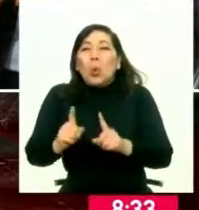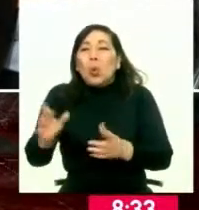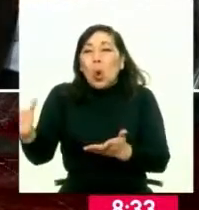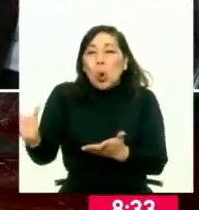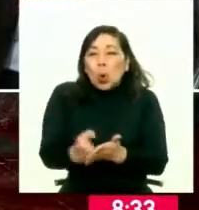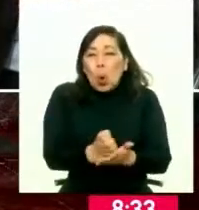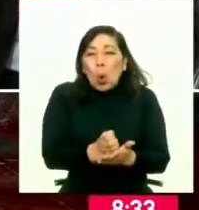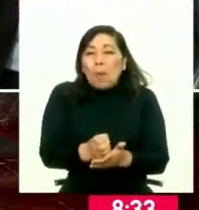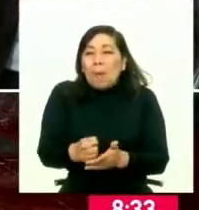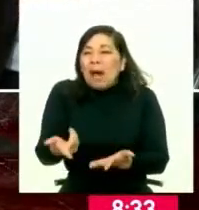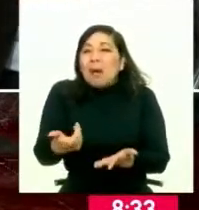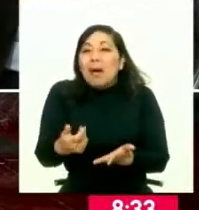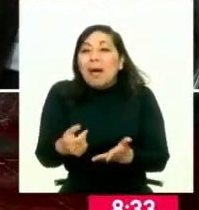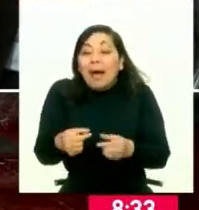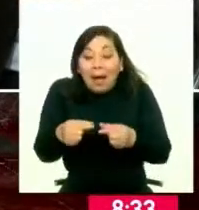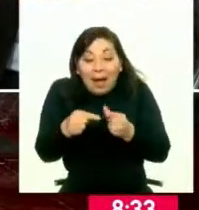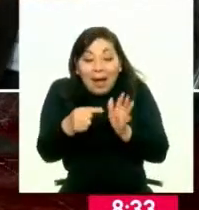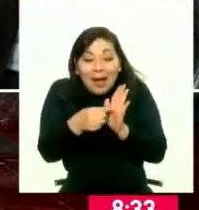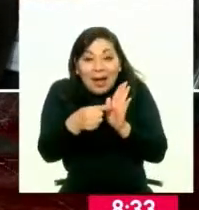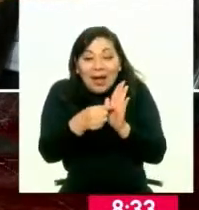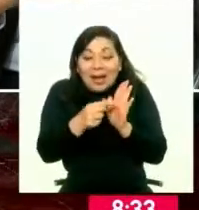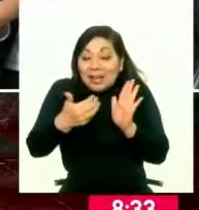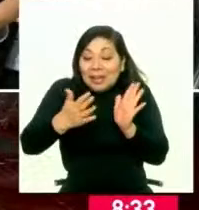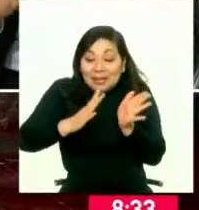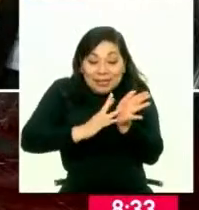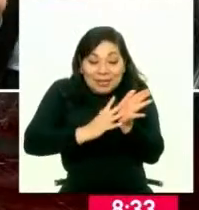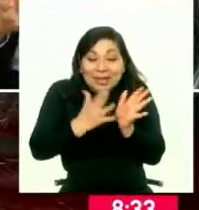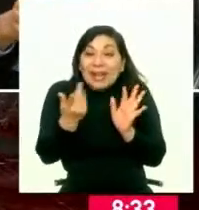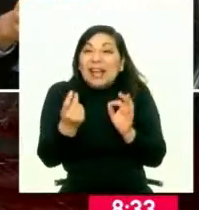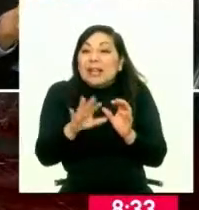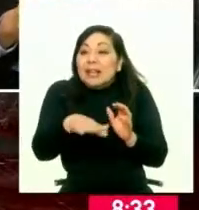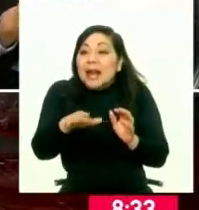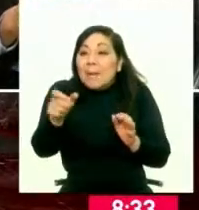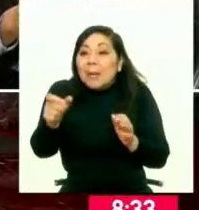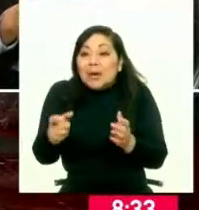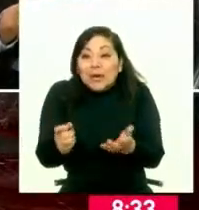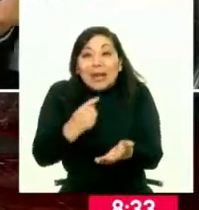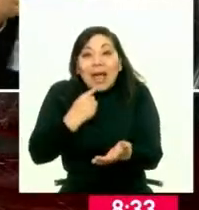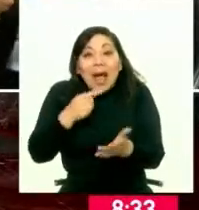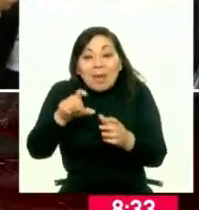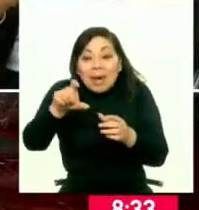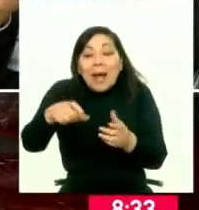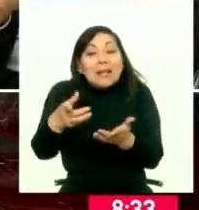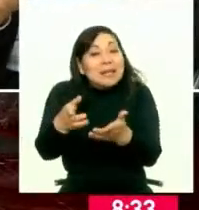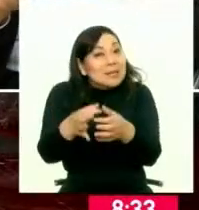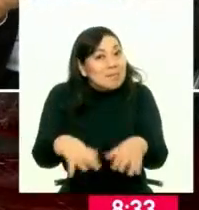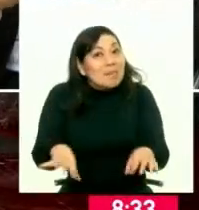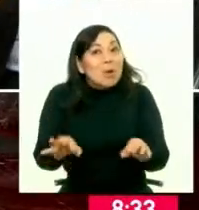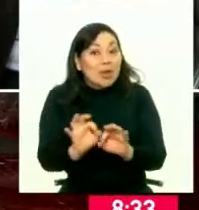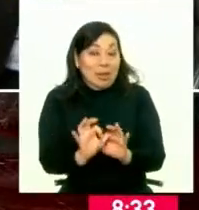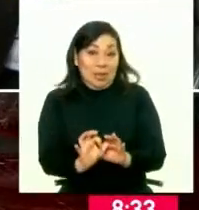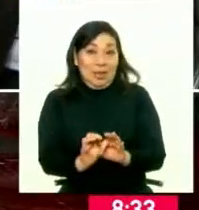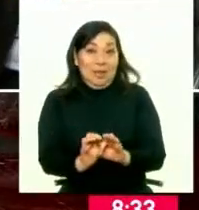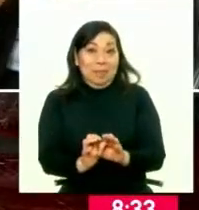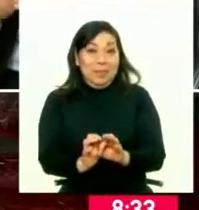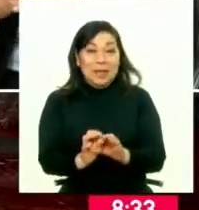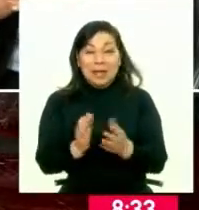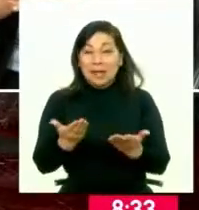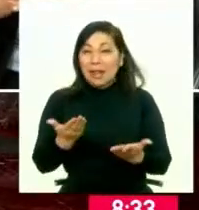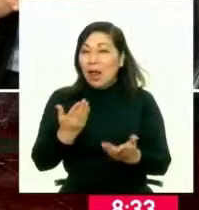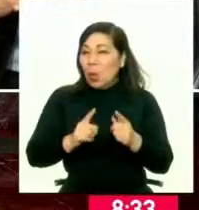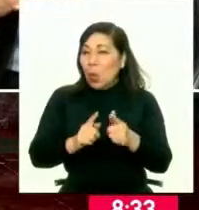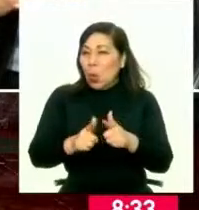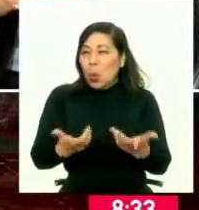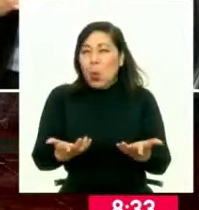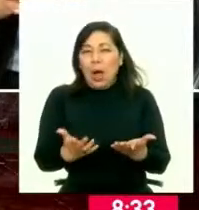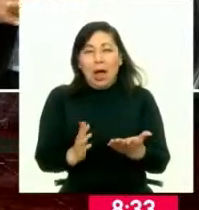menores. Porque en el chip van a estar las huellas del tutor, de la persona que le declaró. Así que si un niño mañana está pasando por algún